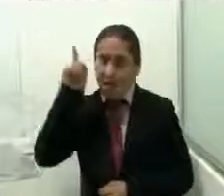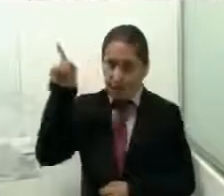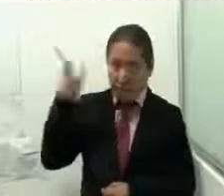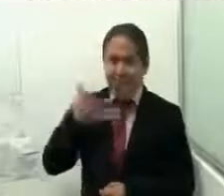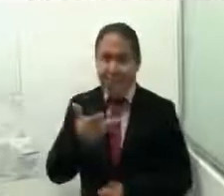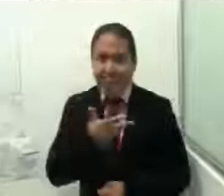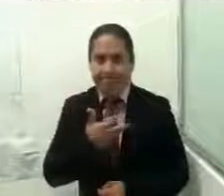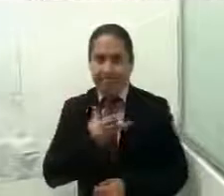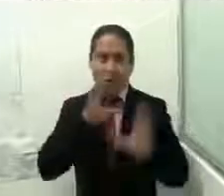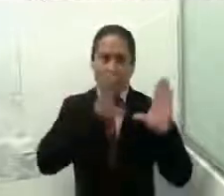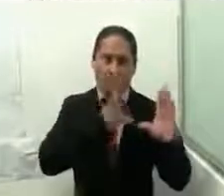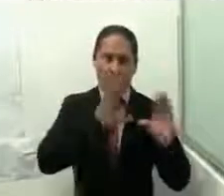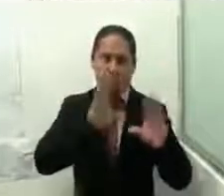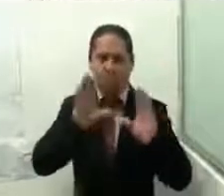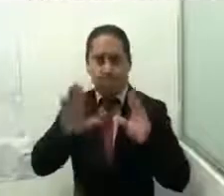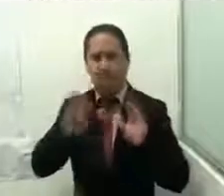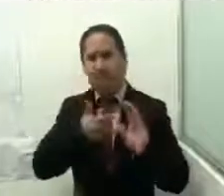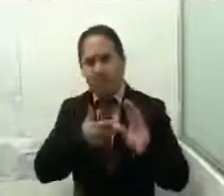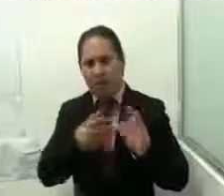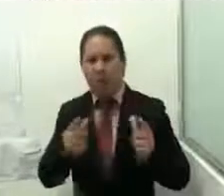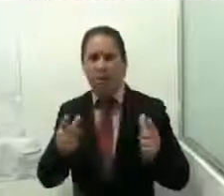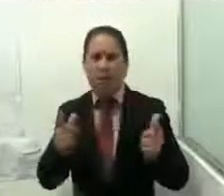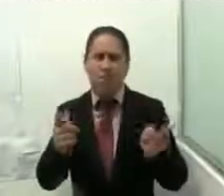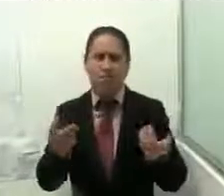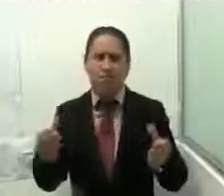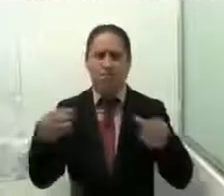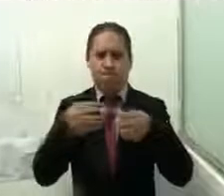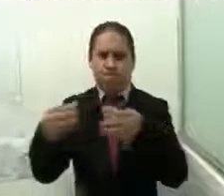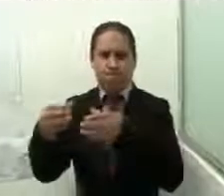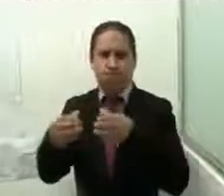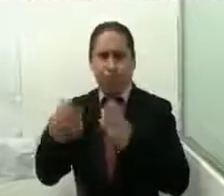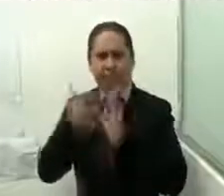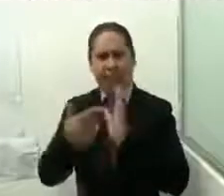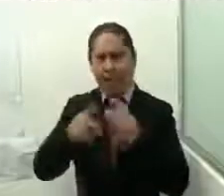impartieron 664 módulos de capacitación sobre diversos talleres.